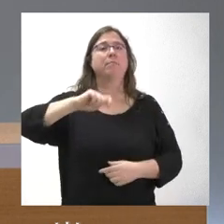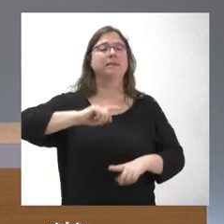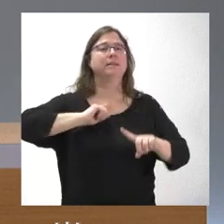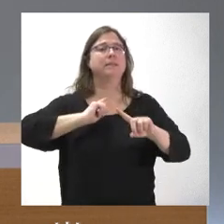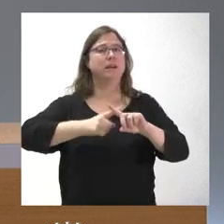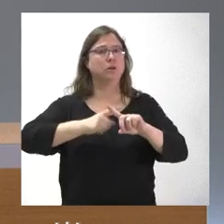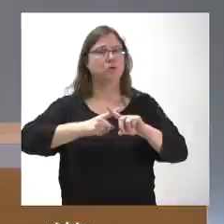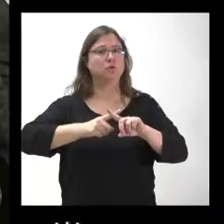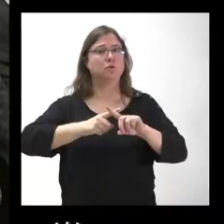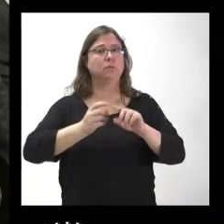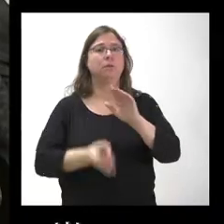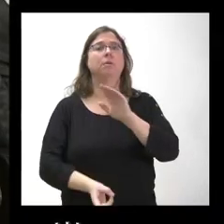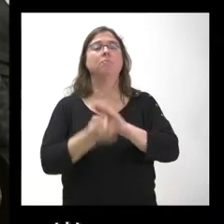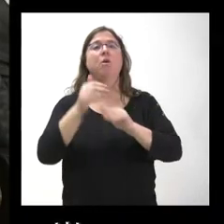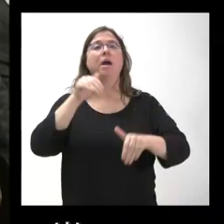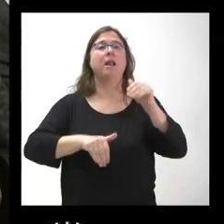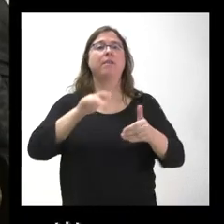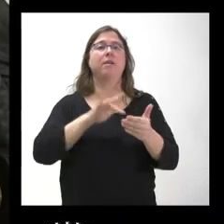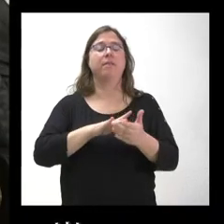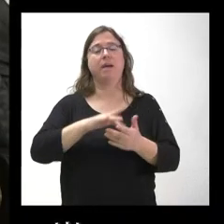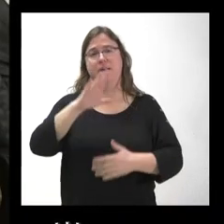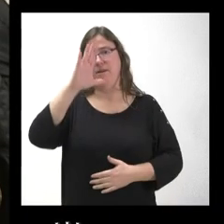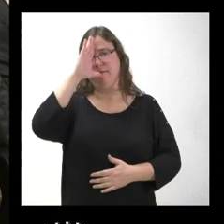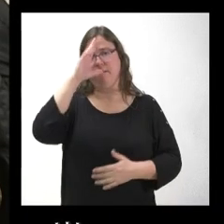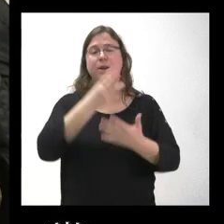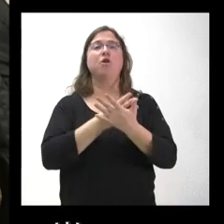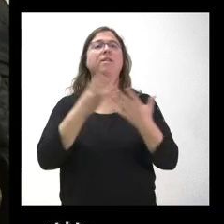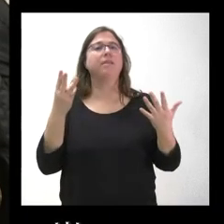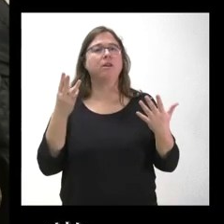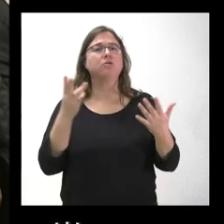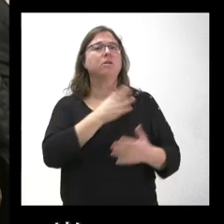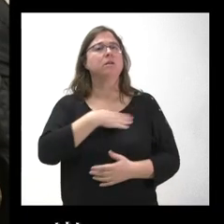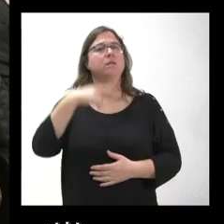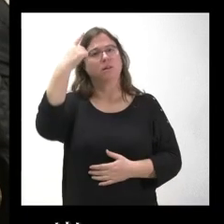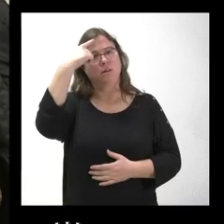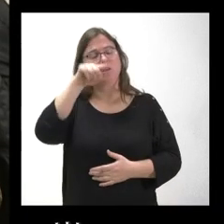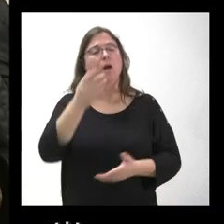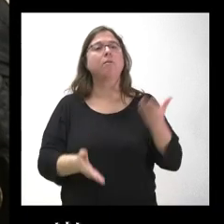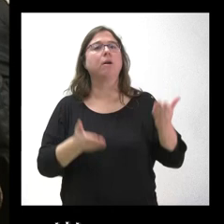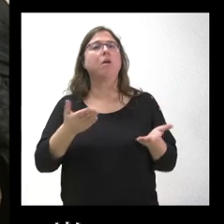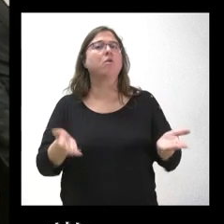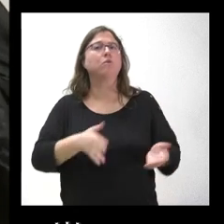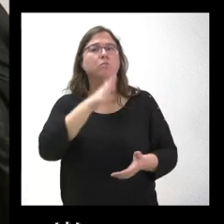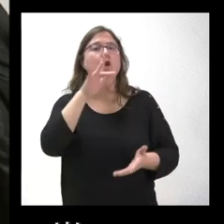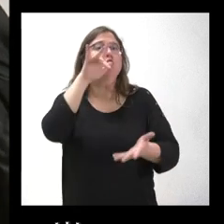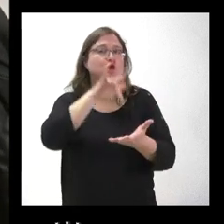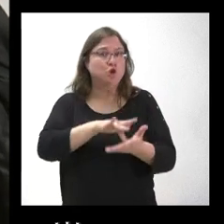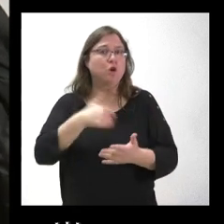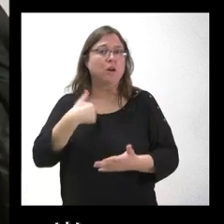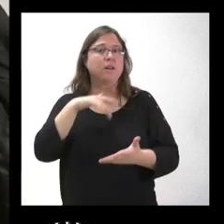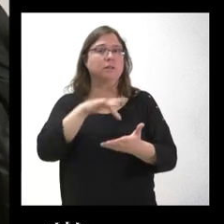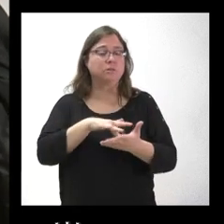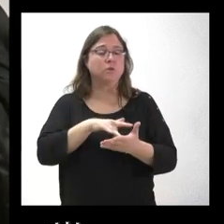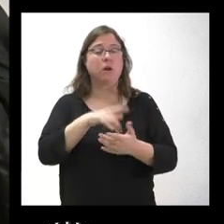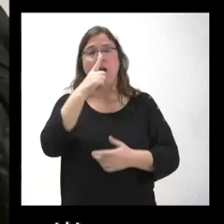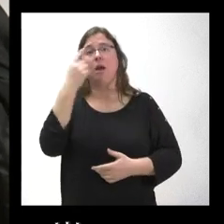acaba de convocar elecciones para el 18 de febrero. Me gustaría desde la Junta de Castilla y León que hicieran una valoración. Les tocaba porque ellos celebraron elecciones